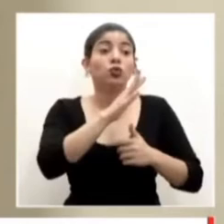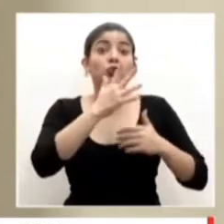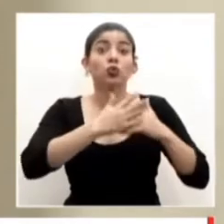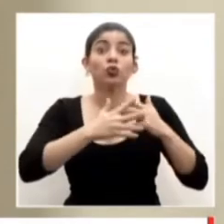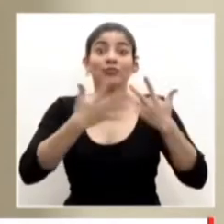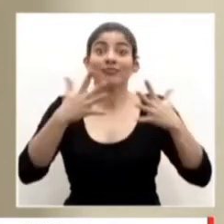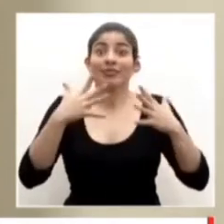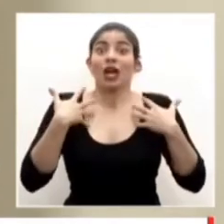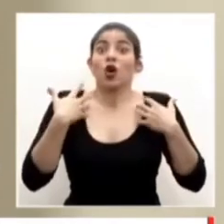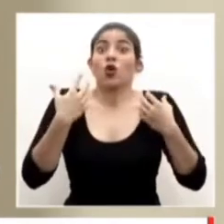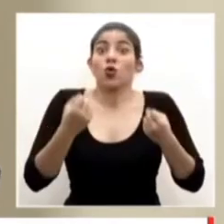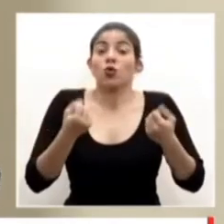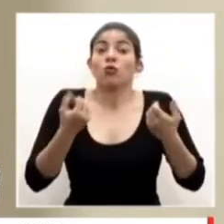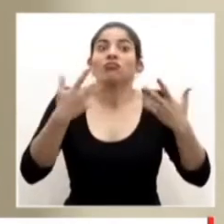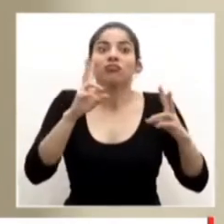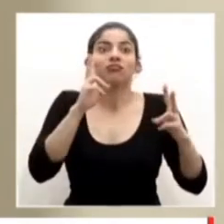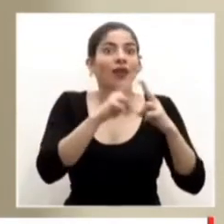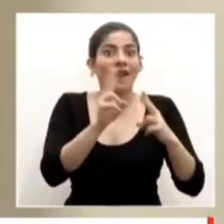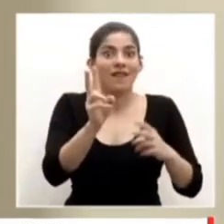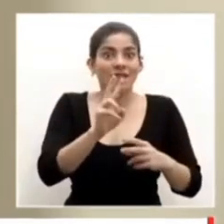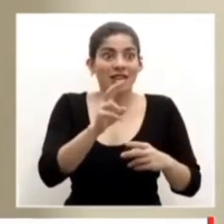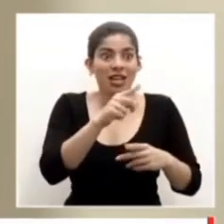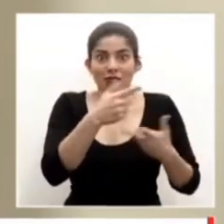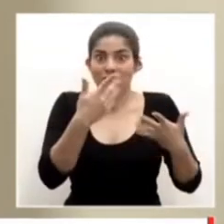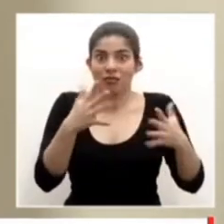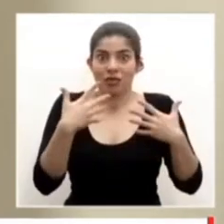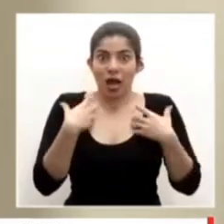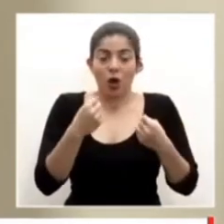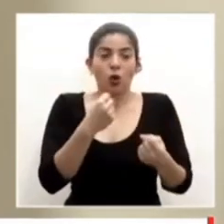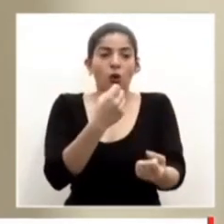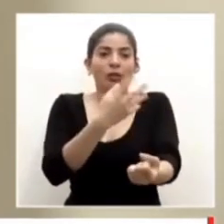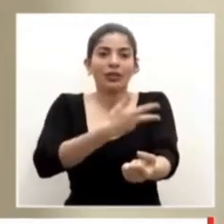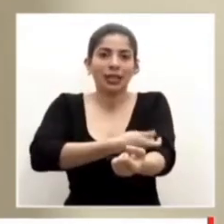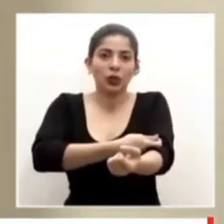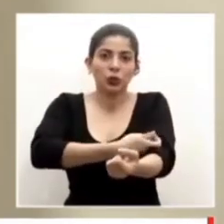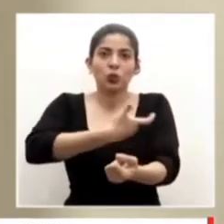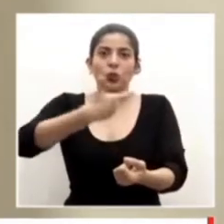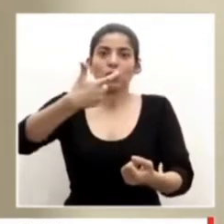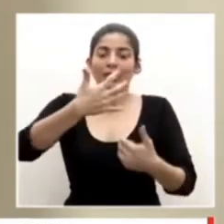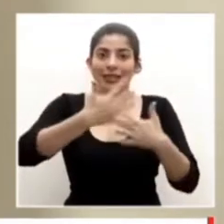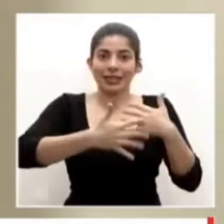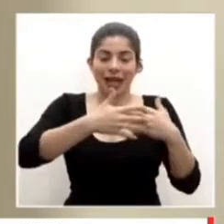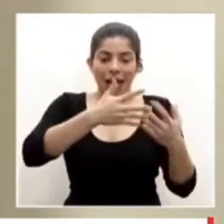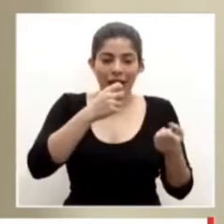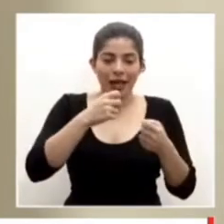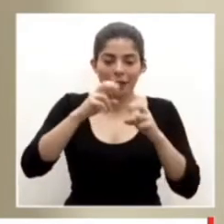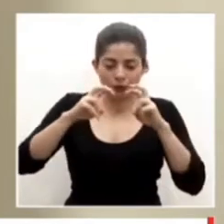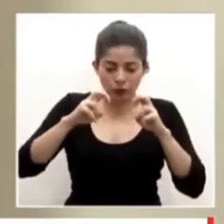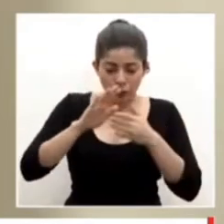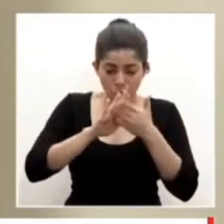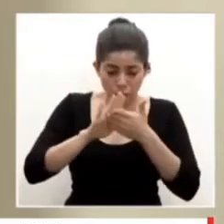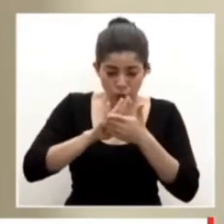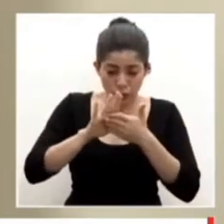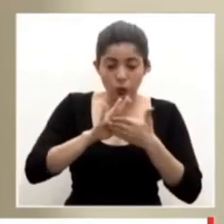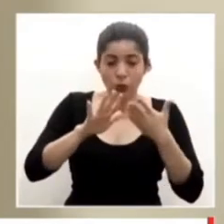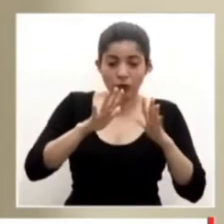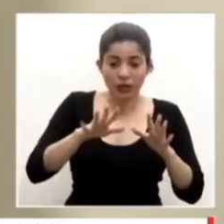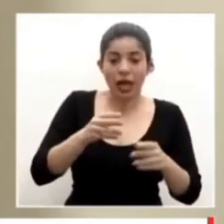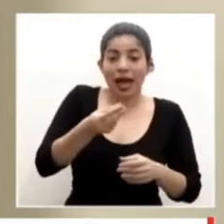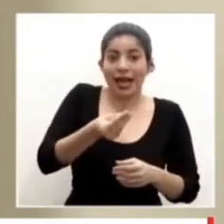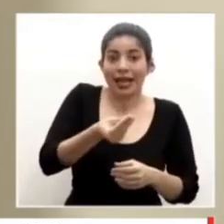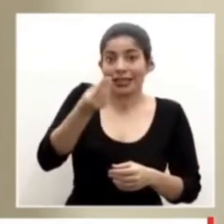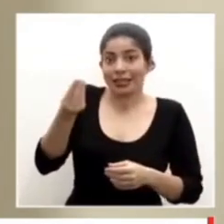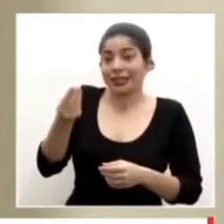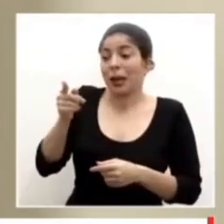ya recuperado, que ha sido dada de alta, y se le hace una infusión a un paciente nuevo que está